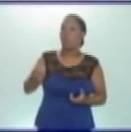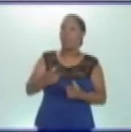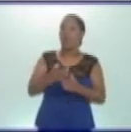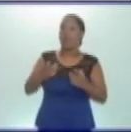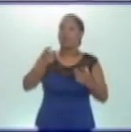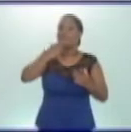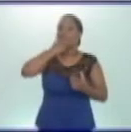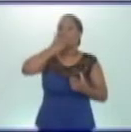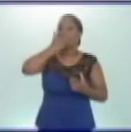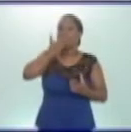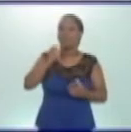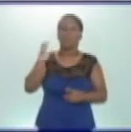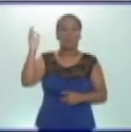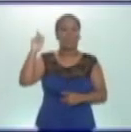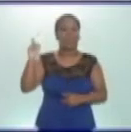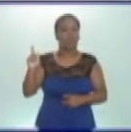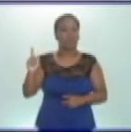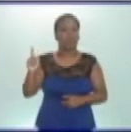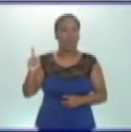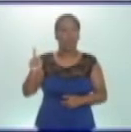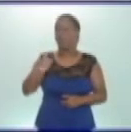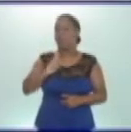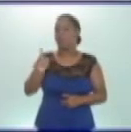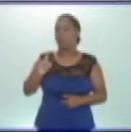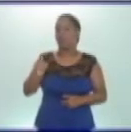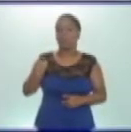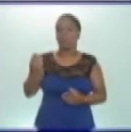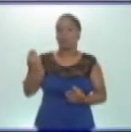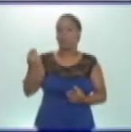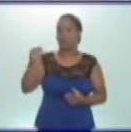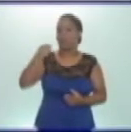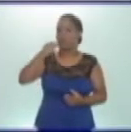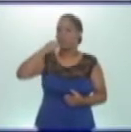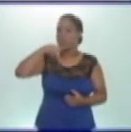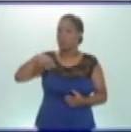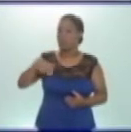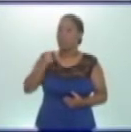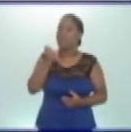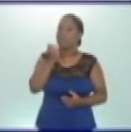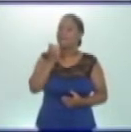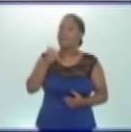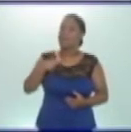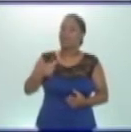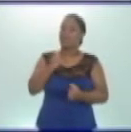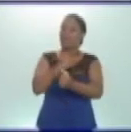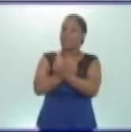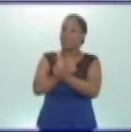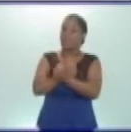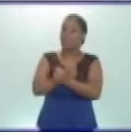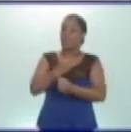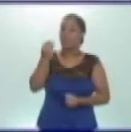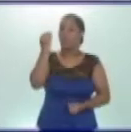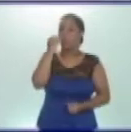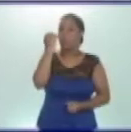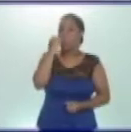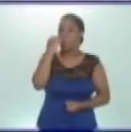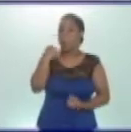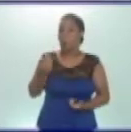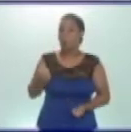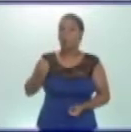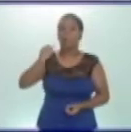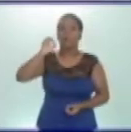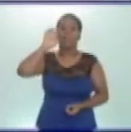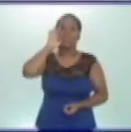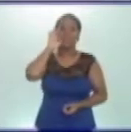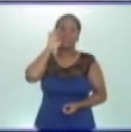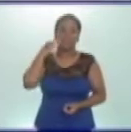mucha azúcar. También es peligroso comer caramelos y otros dulces en abundancia. Les recuerdo que estas medidas higiénicas